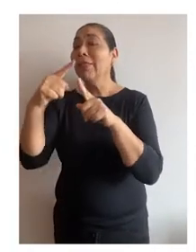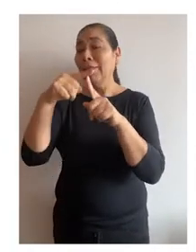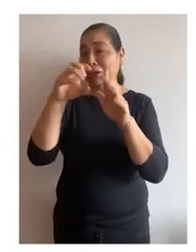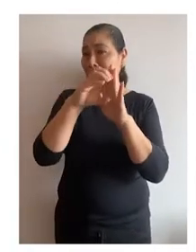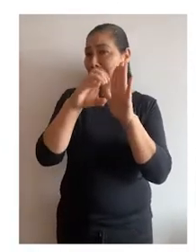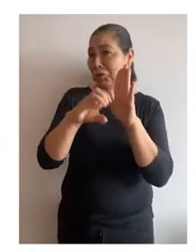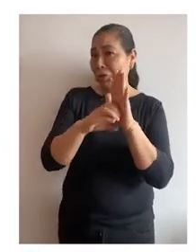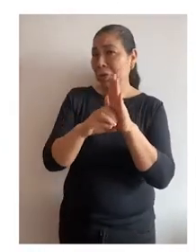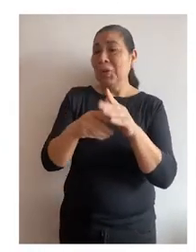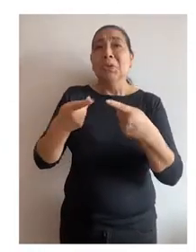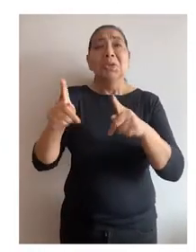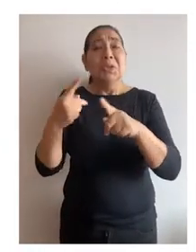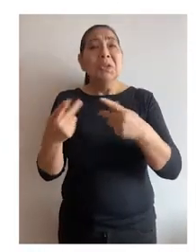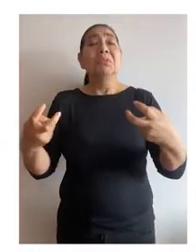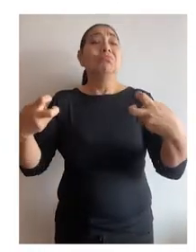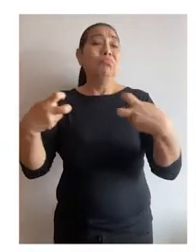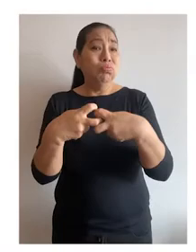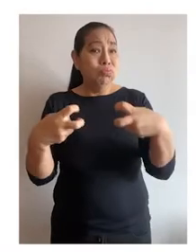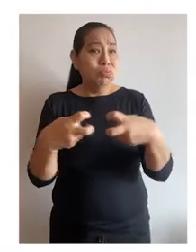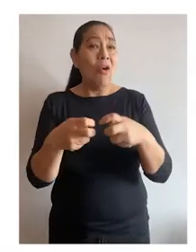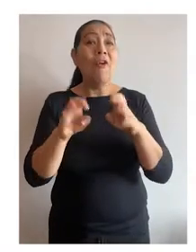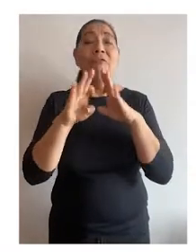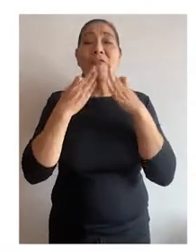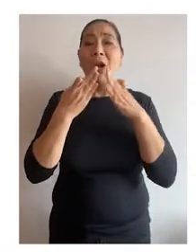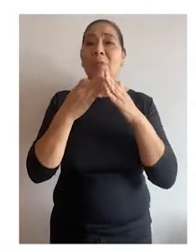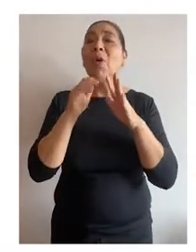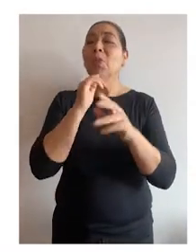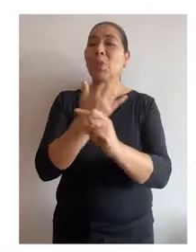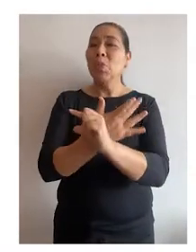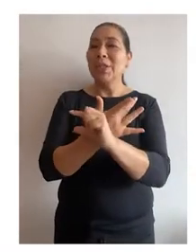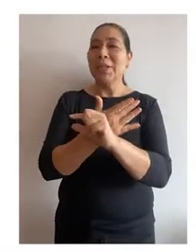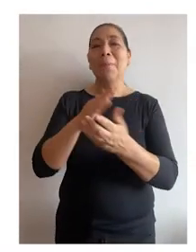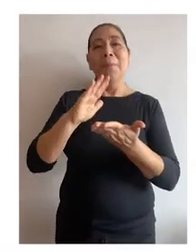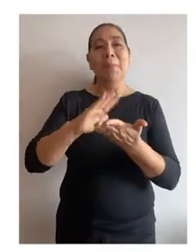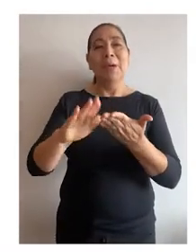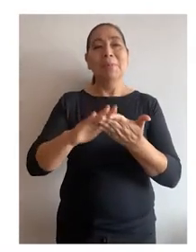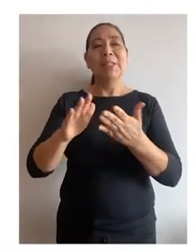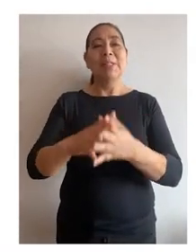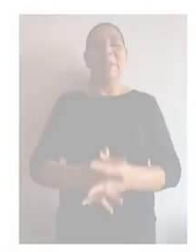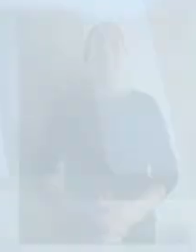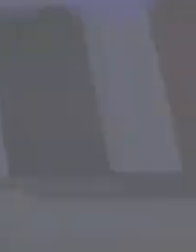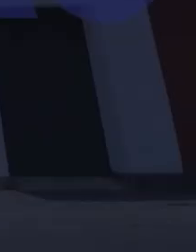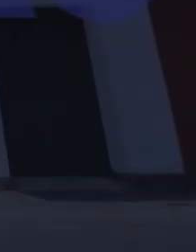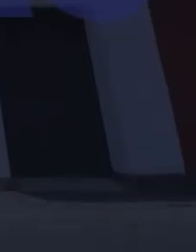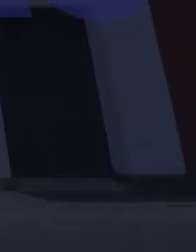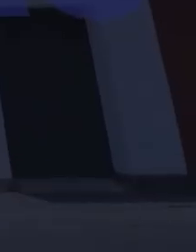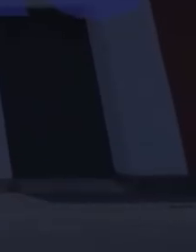novedades del TC y seguirnos en nuestras cuentas de redes sociales en Facebook y Twitter. Permiso.